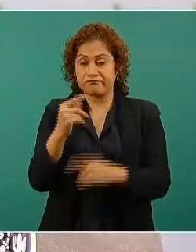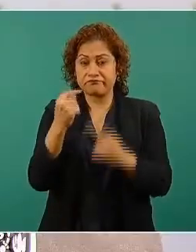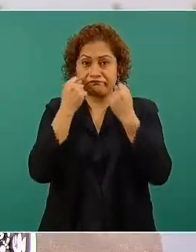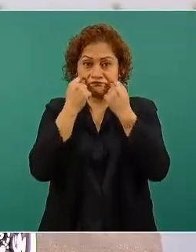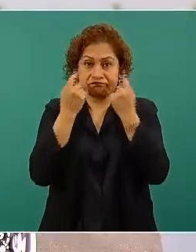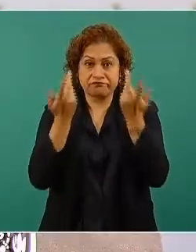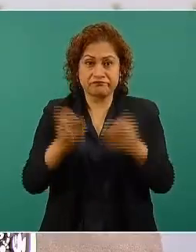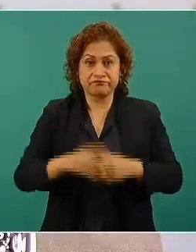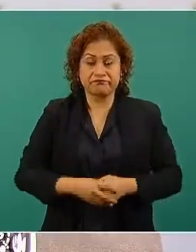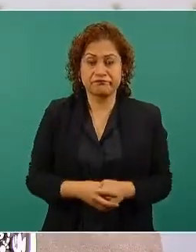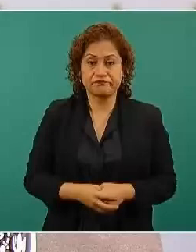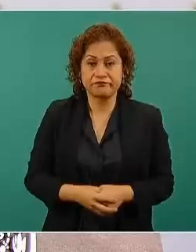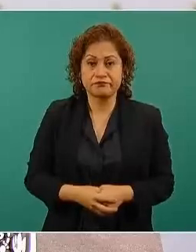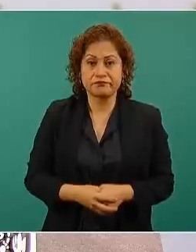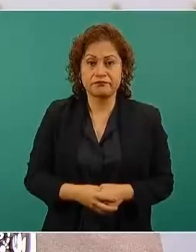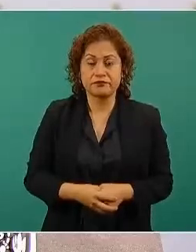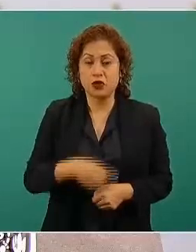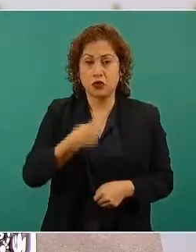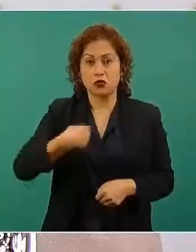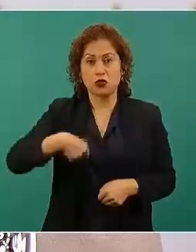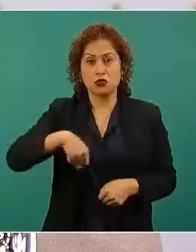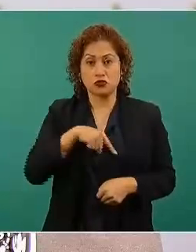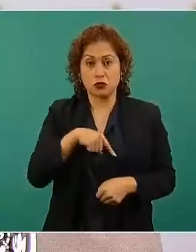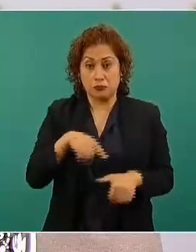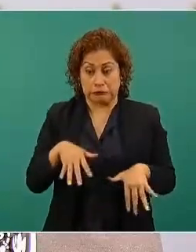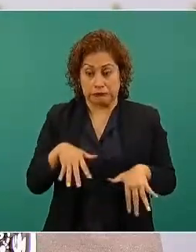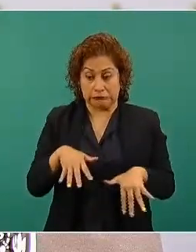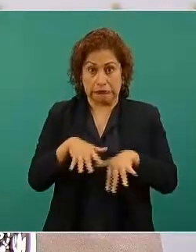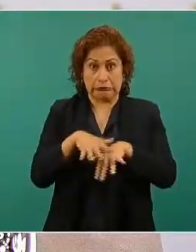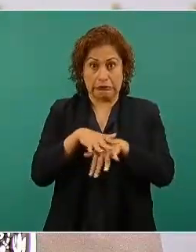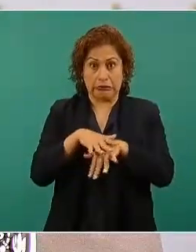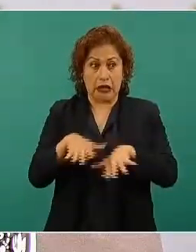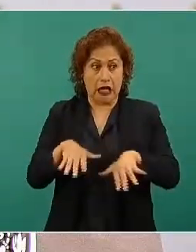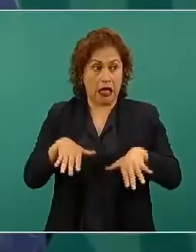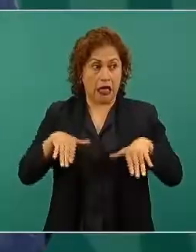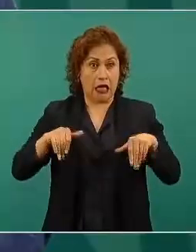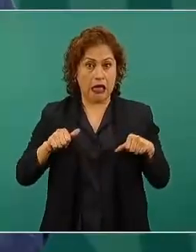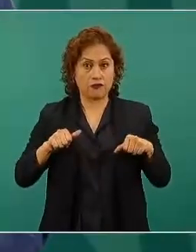nos convertiríamos